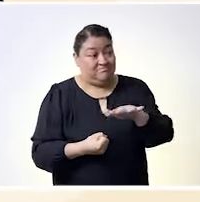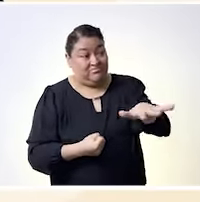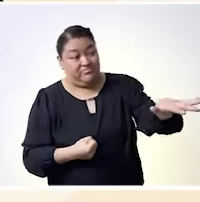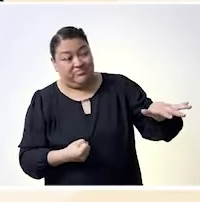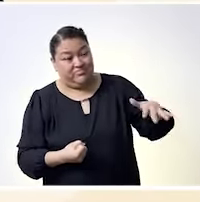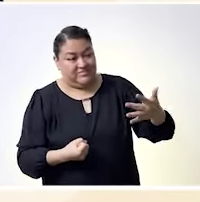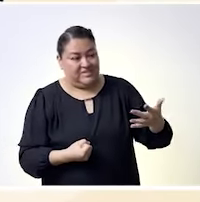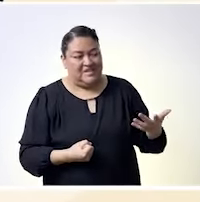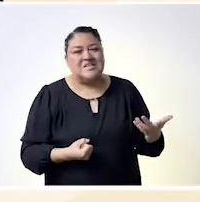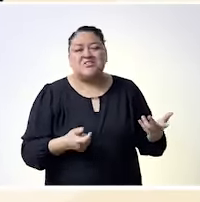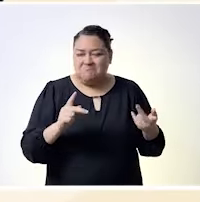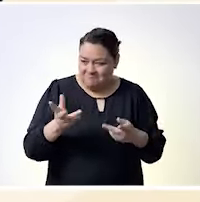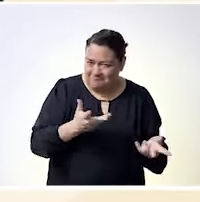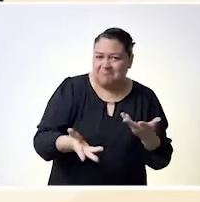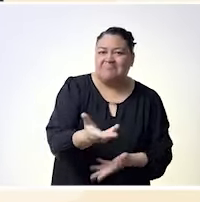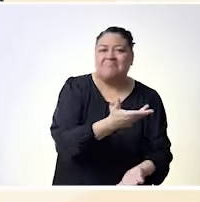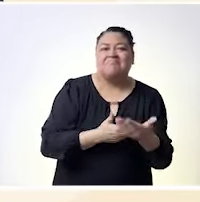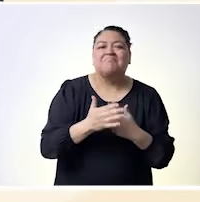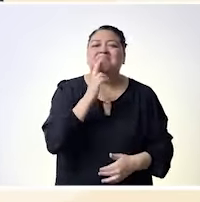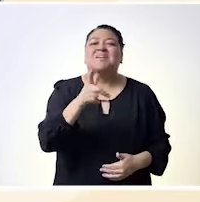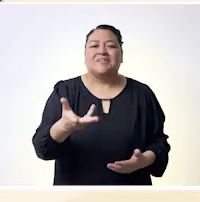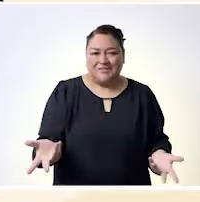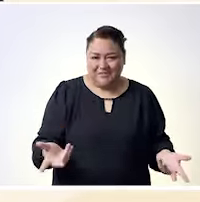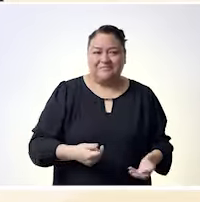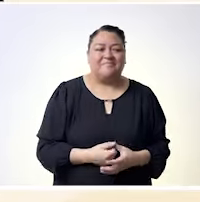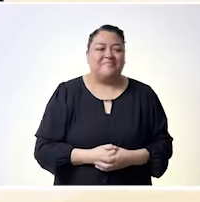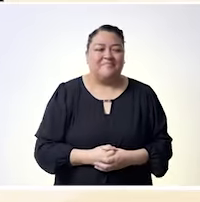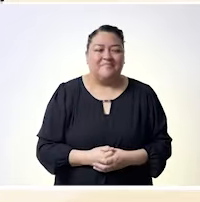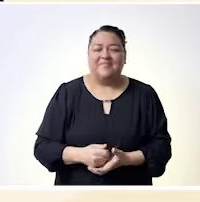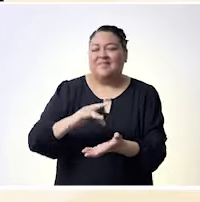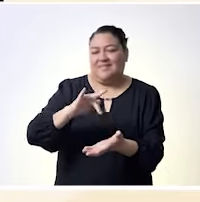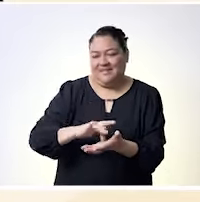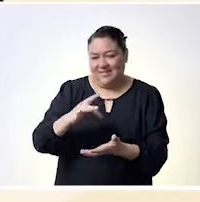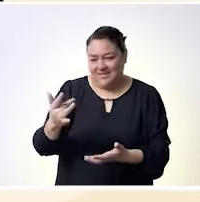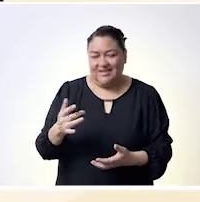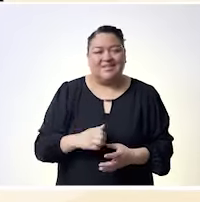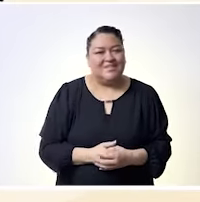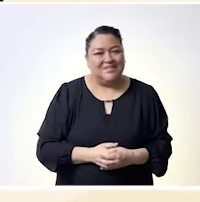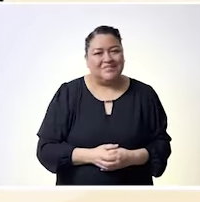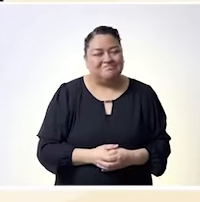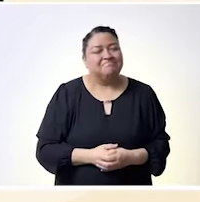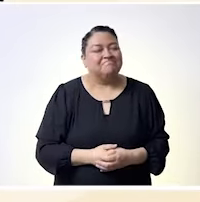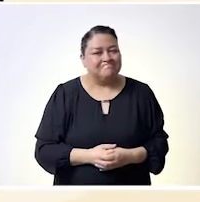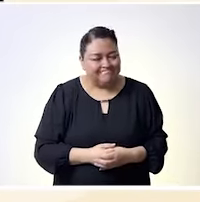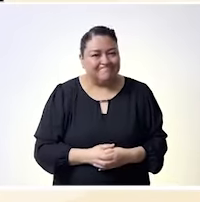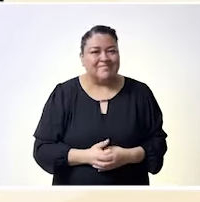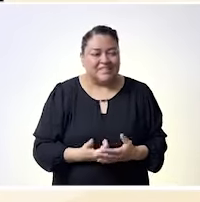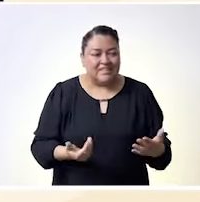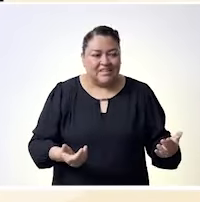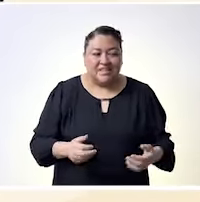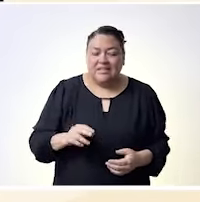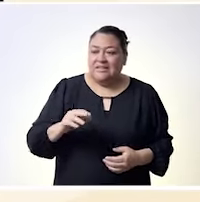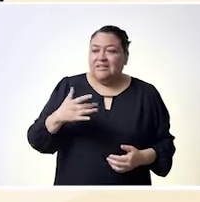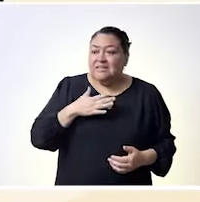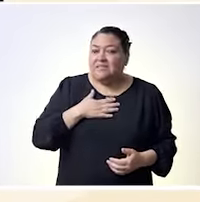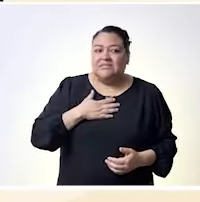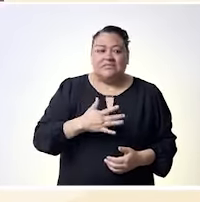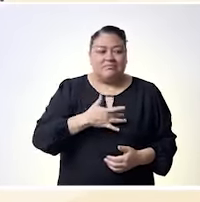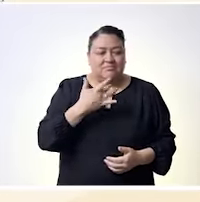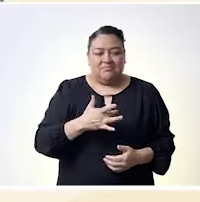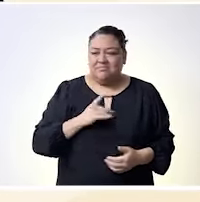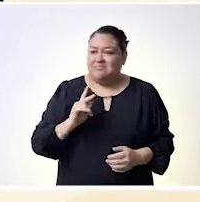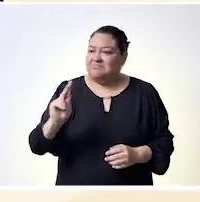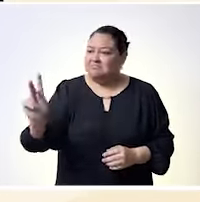algo está sucediendo? ¿no? ¿por qué necesitamos seguir poniéndonos como ojo no como personas vulnerables ¿no? el